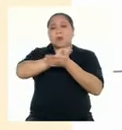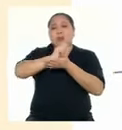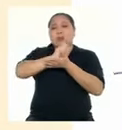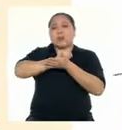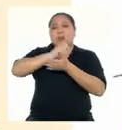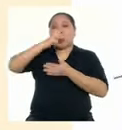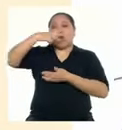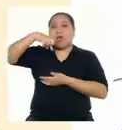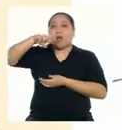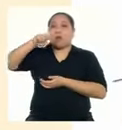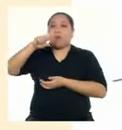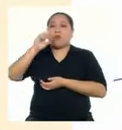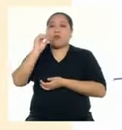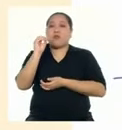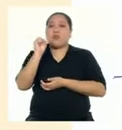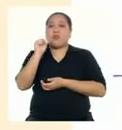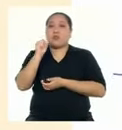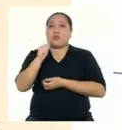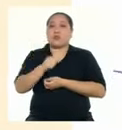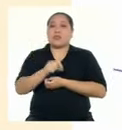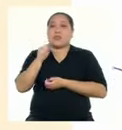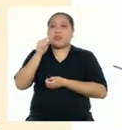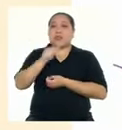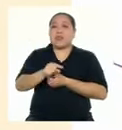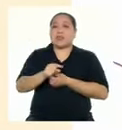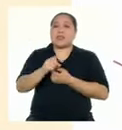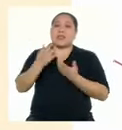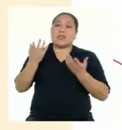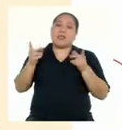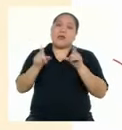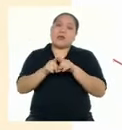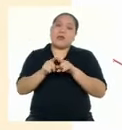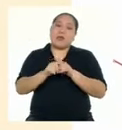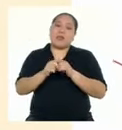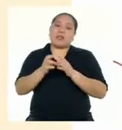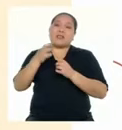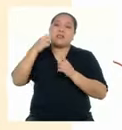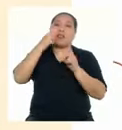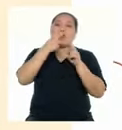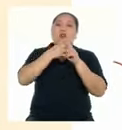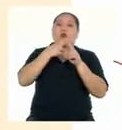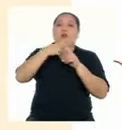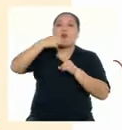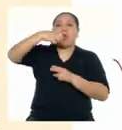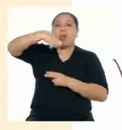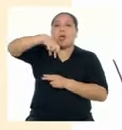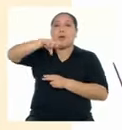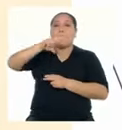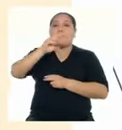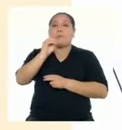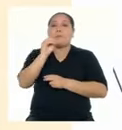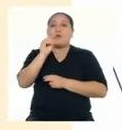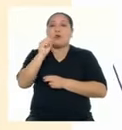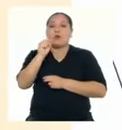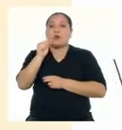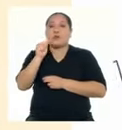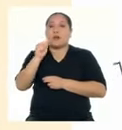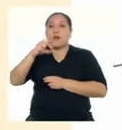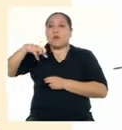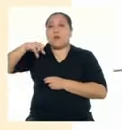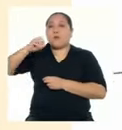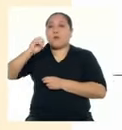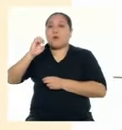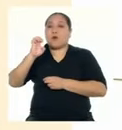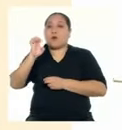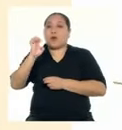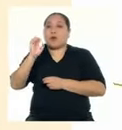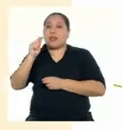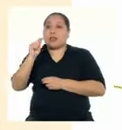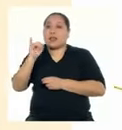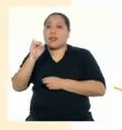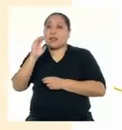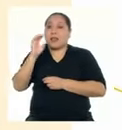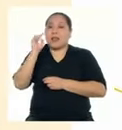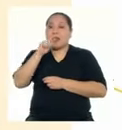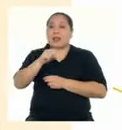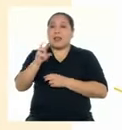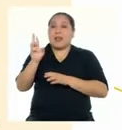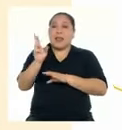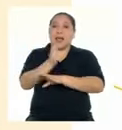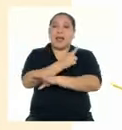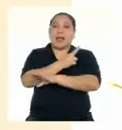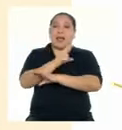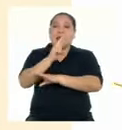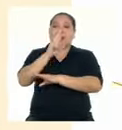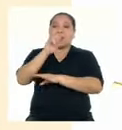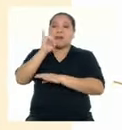prosa y se le denomina prosa poética En los versos, la rima es un aspecto fundamental